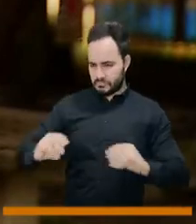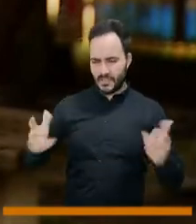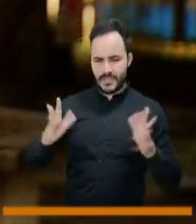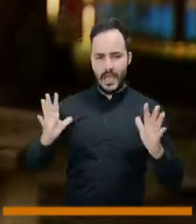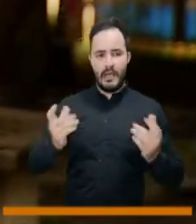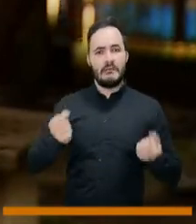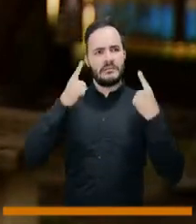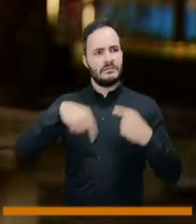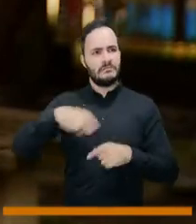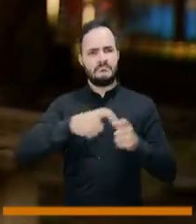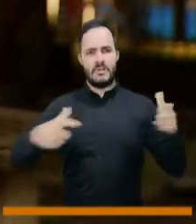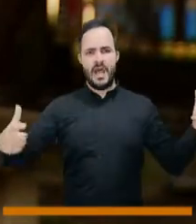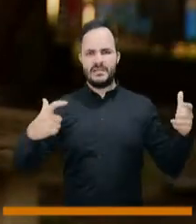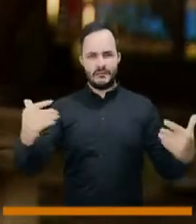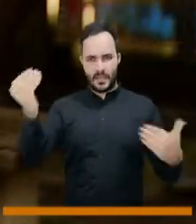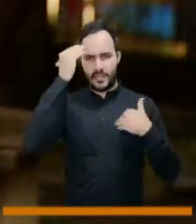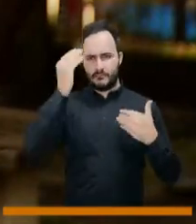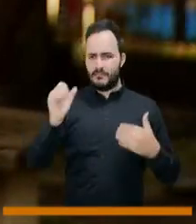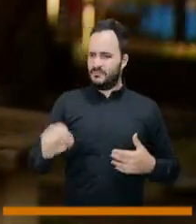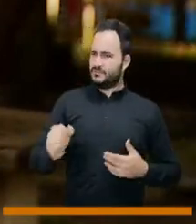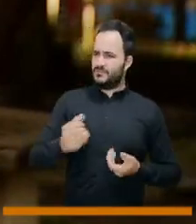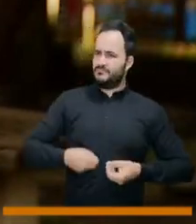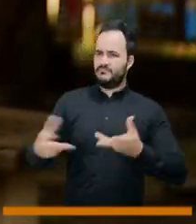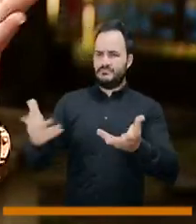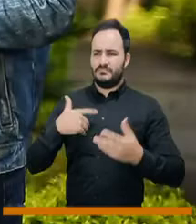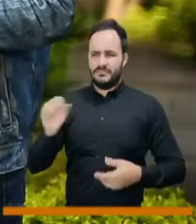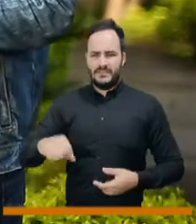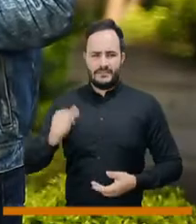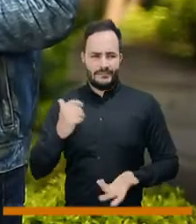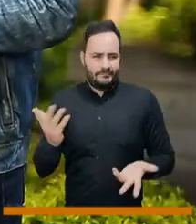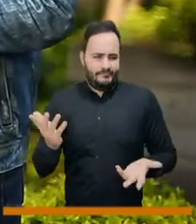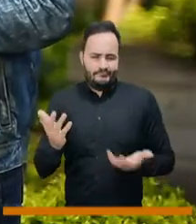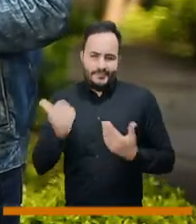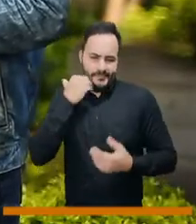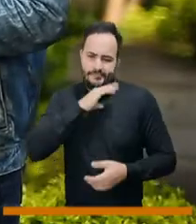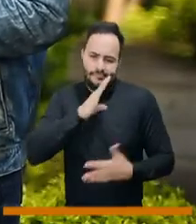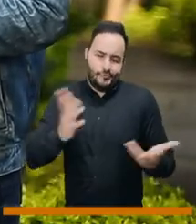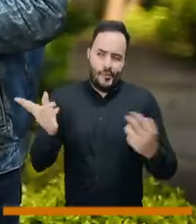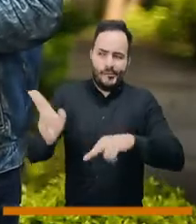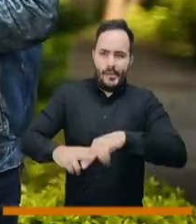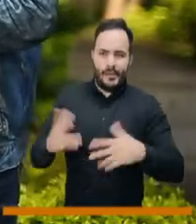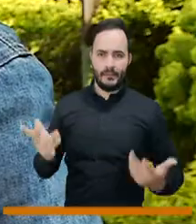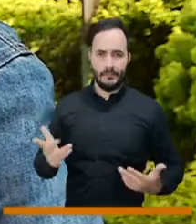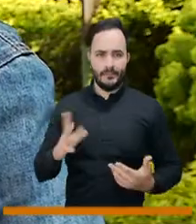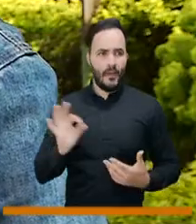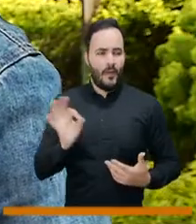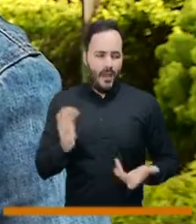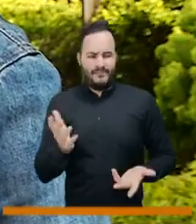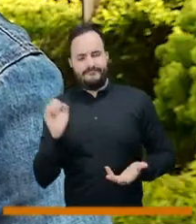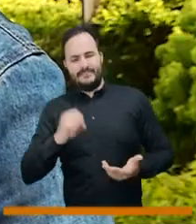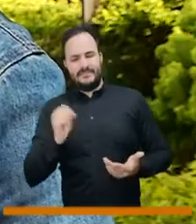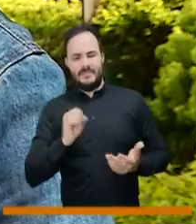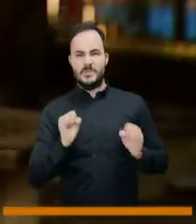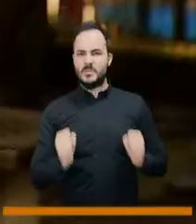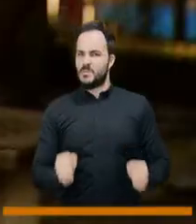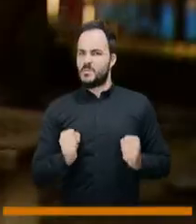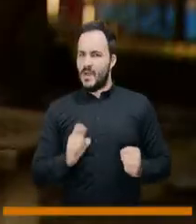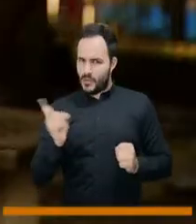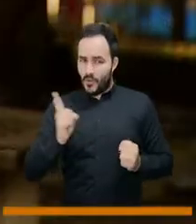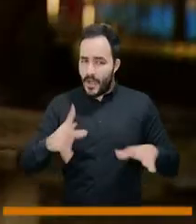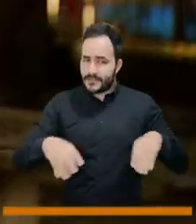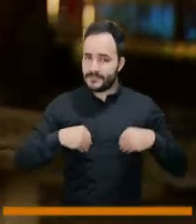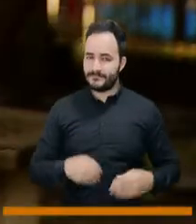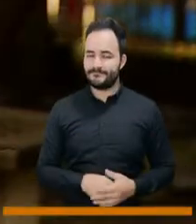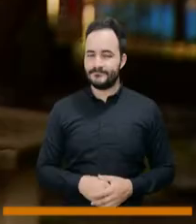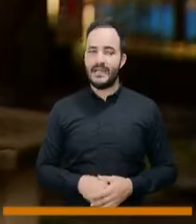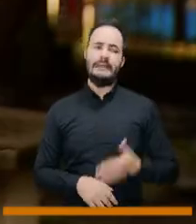sufrimos o que padecemos de algo. Entonces, creo que ya somos un poquito más libres para demostrar que somos tan frágiles como el resto de las personas.